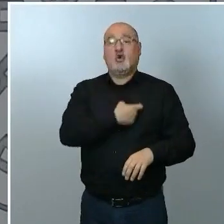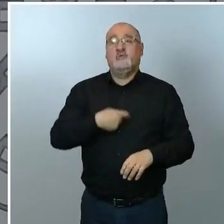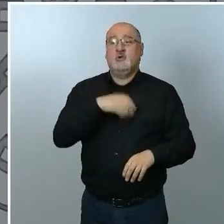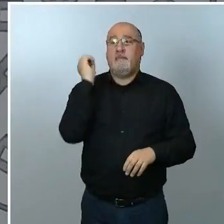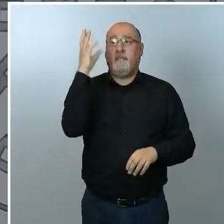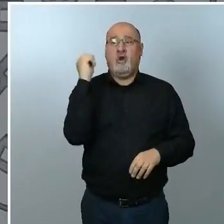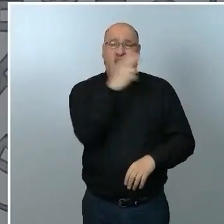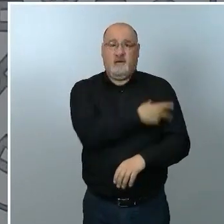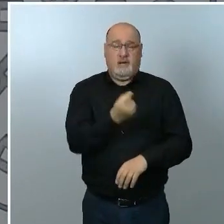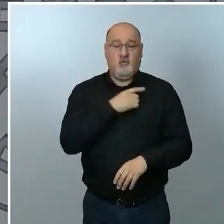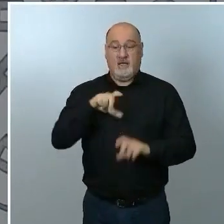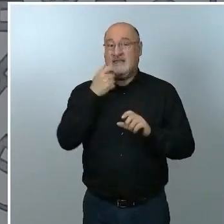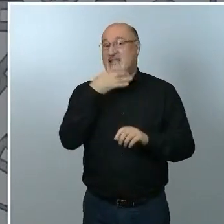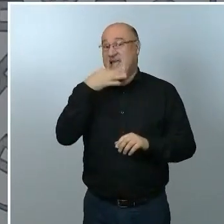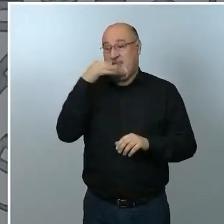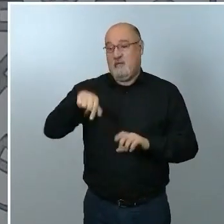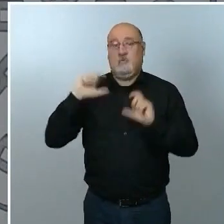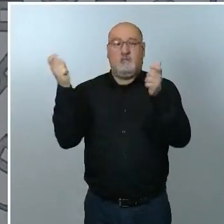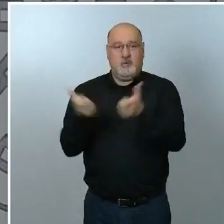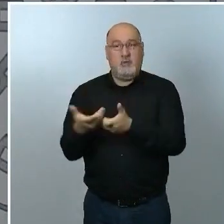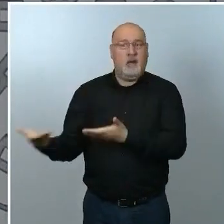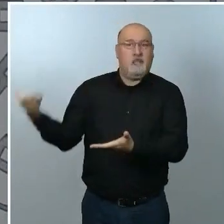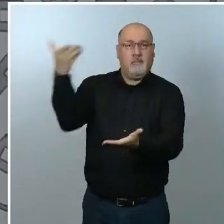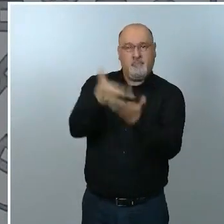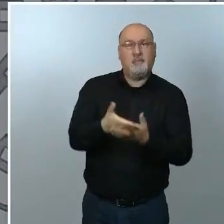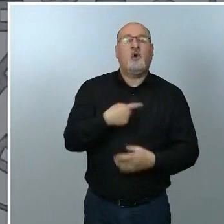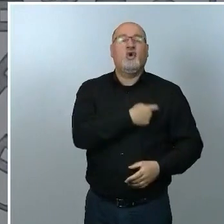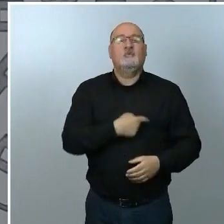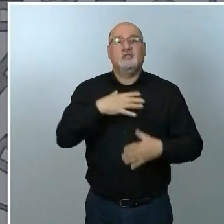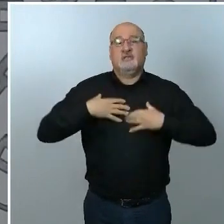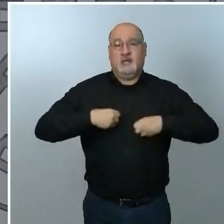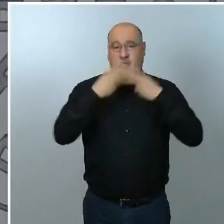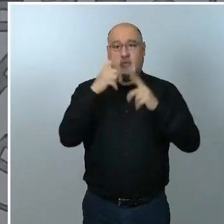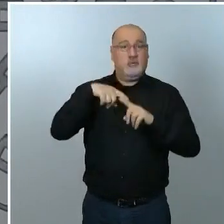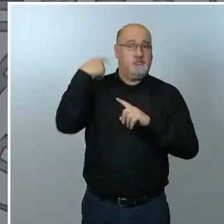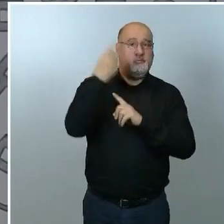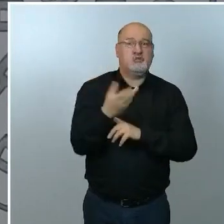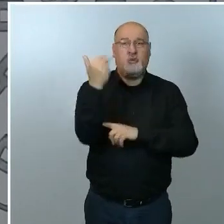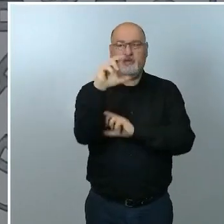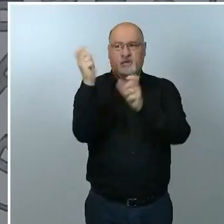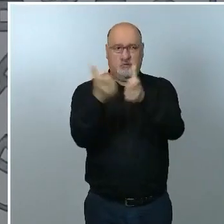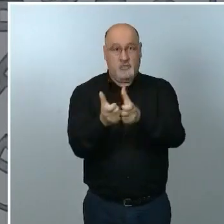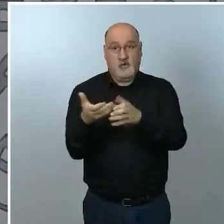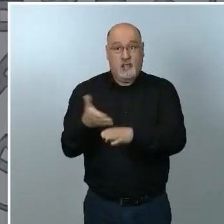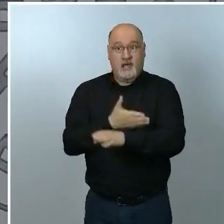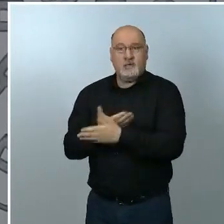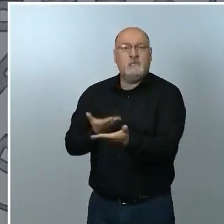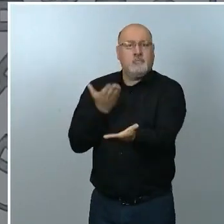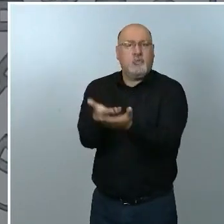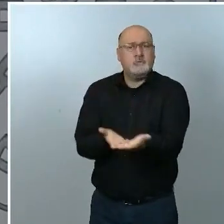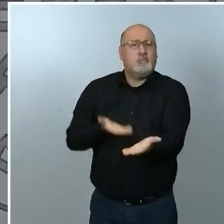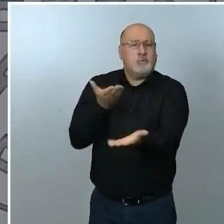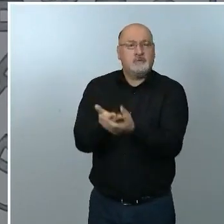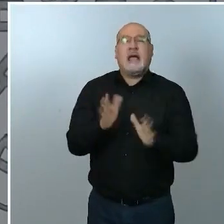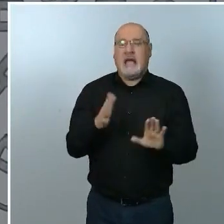intentar hacer alguna propuesta a la Comisión de Salud Pública que se va a reunir el próximo viernes, pero me gustaría revisar algunas consideraciones.